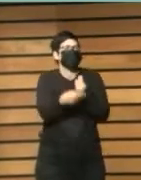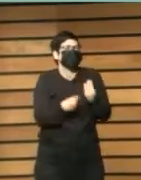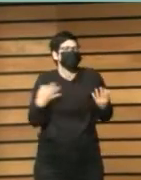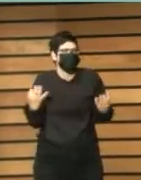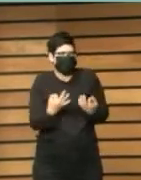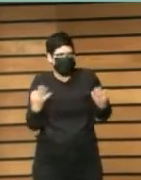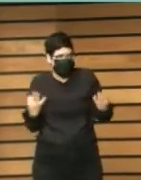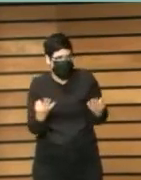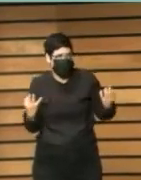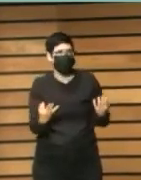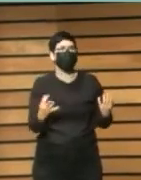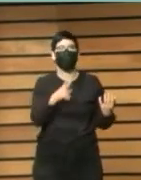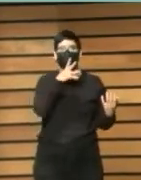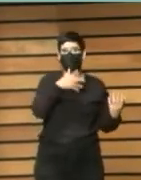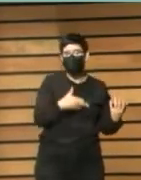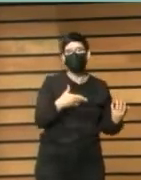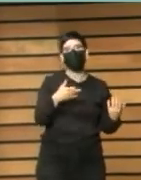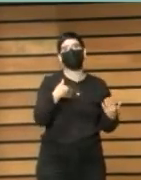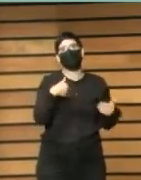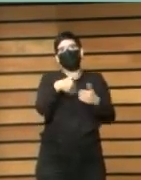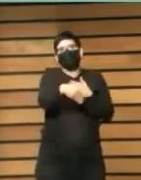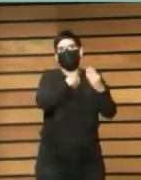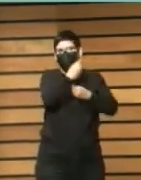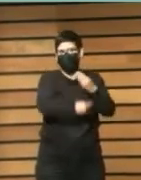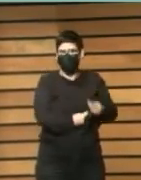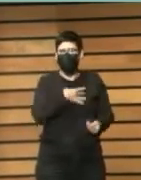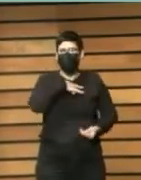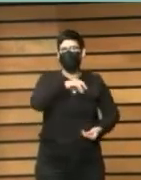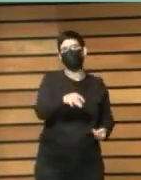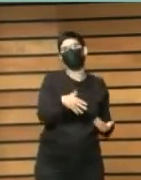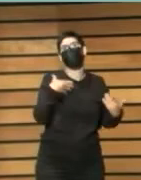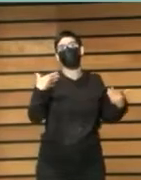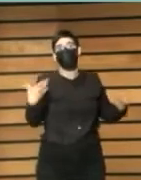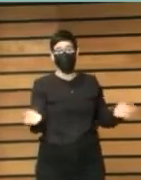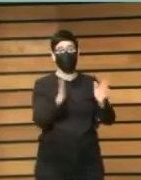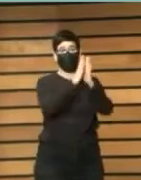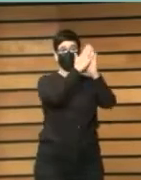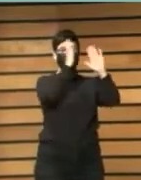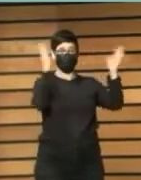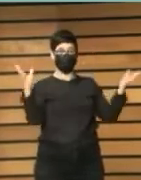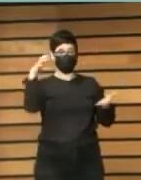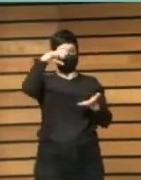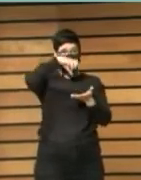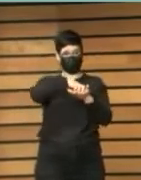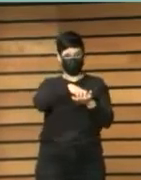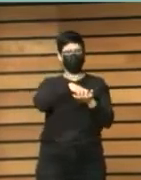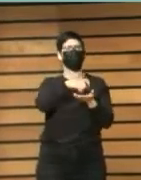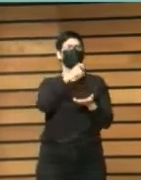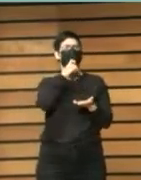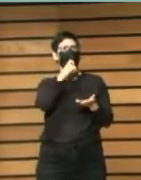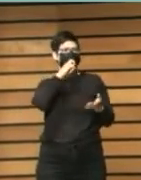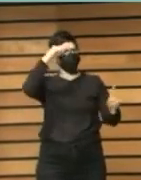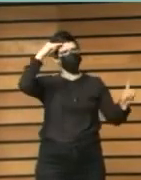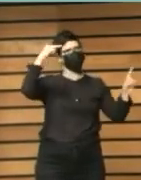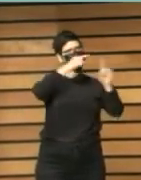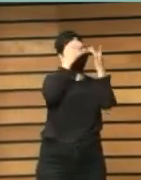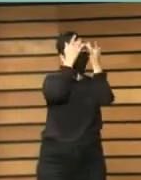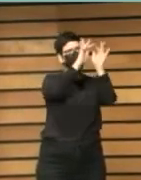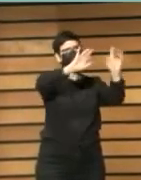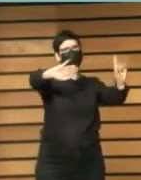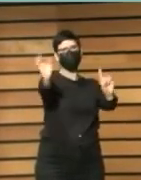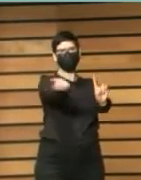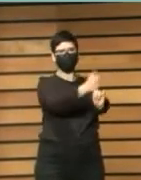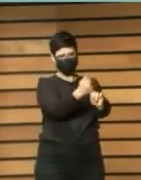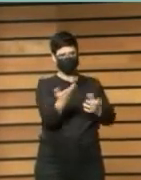bibliotecas en esa línea ¿no? la sensibilización ¿quieres